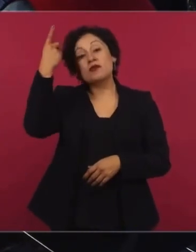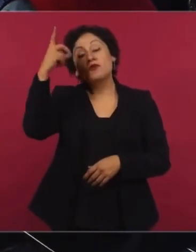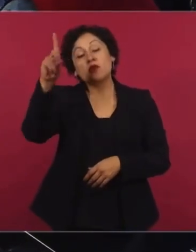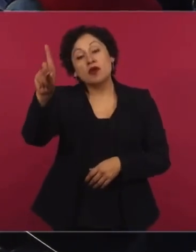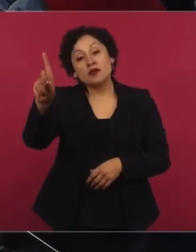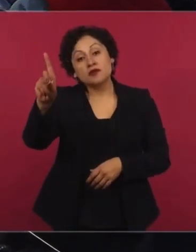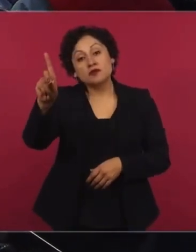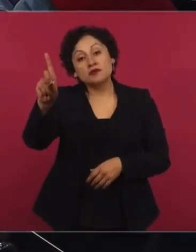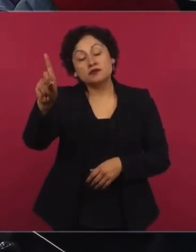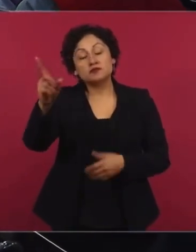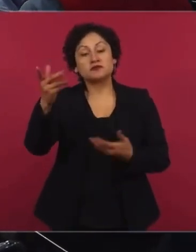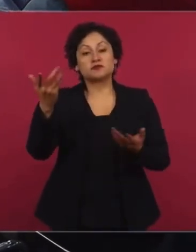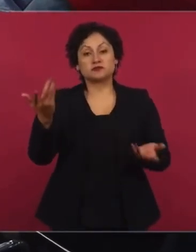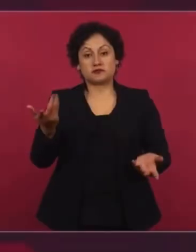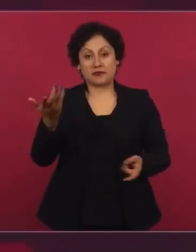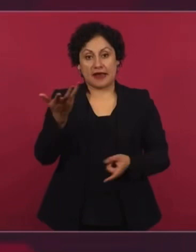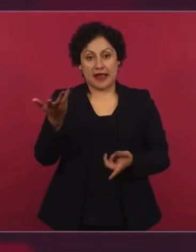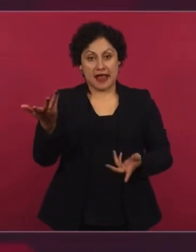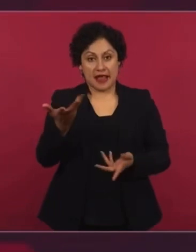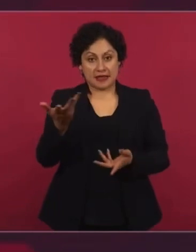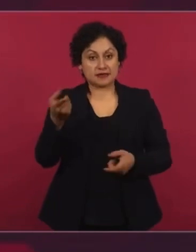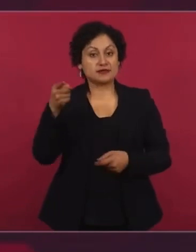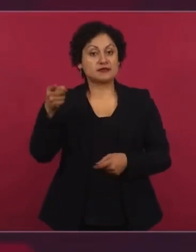presentó una denuncia